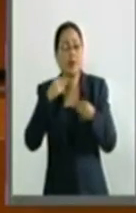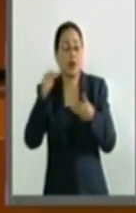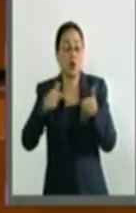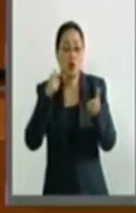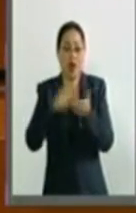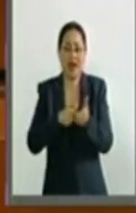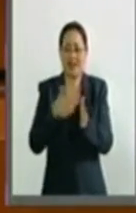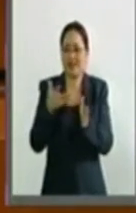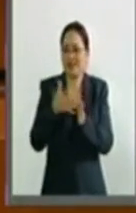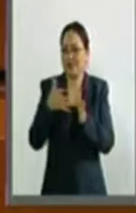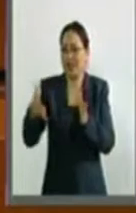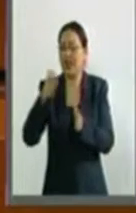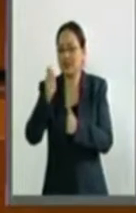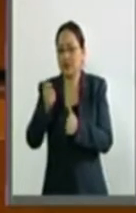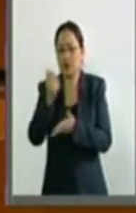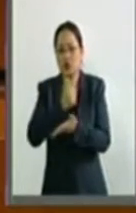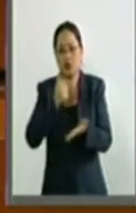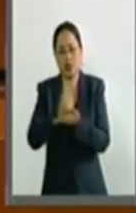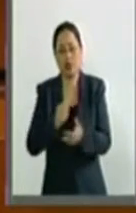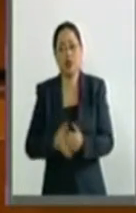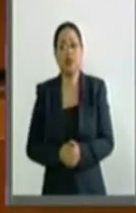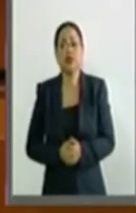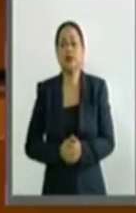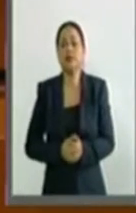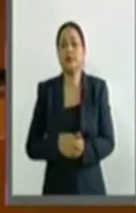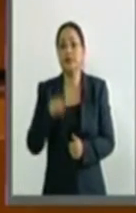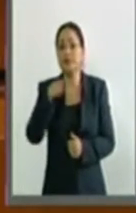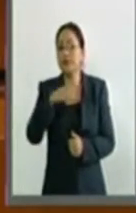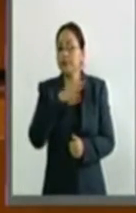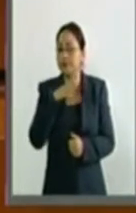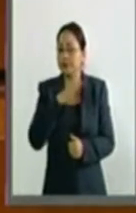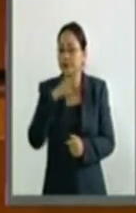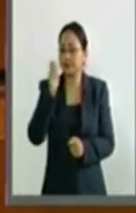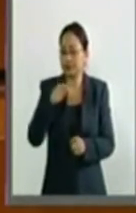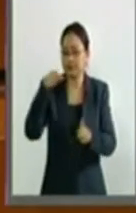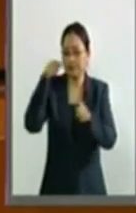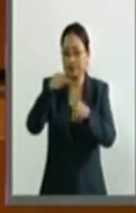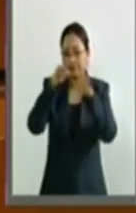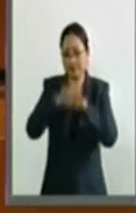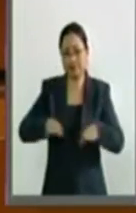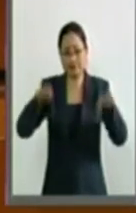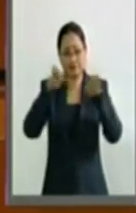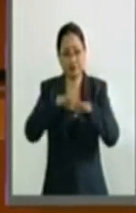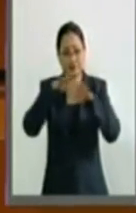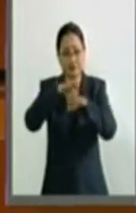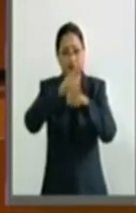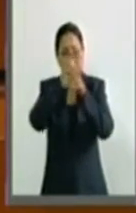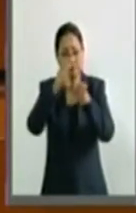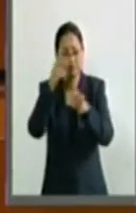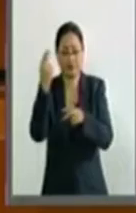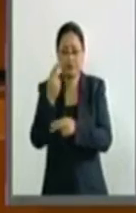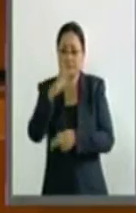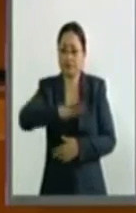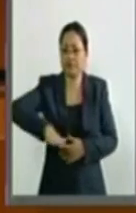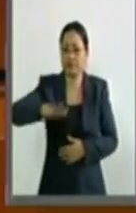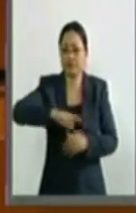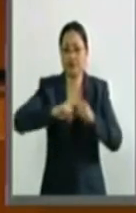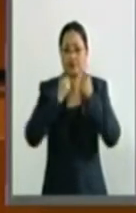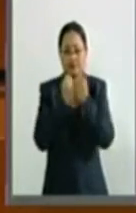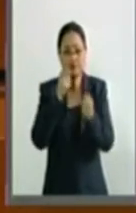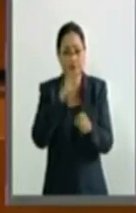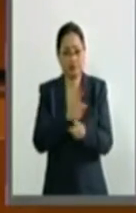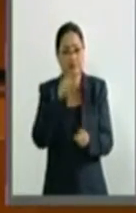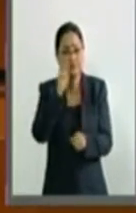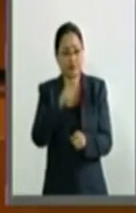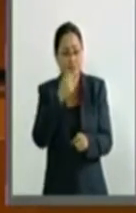habitantes, lo que se traduce en desafíos crecientes en términos de necesidades sociales, como lo es